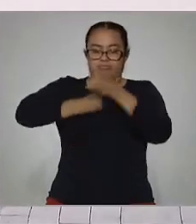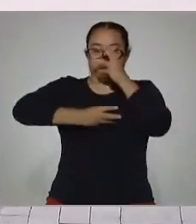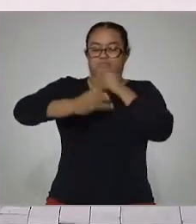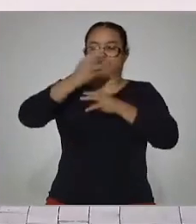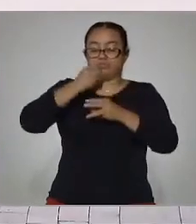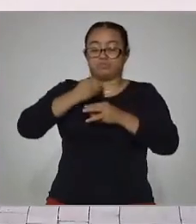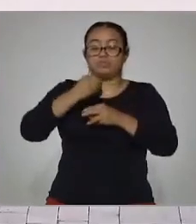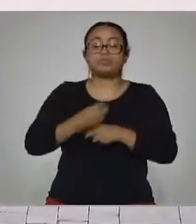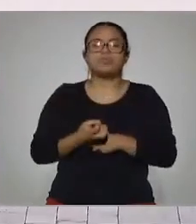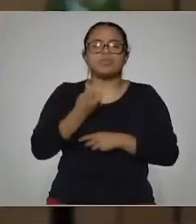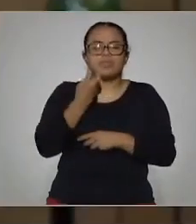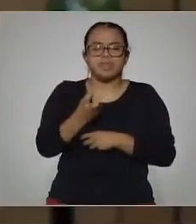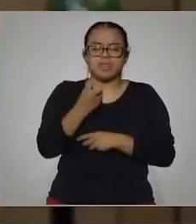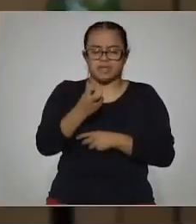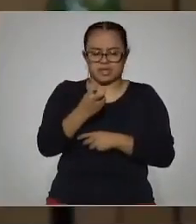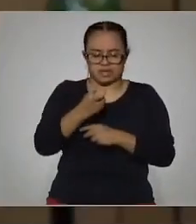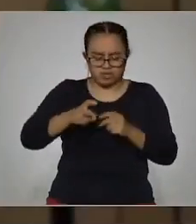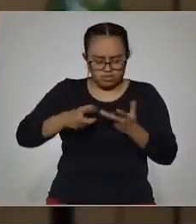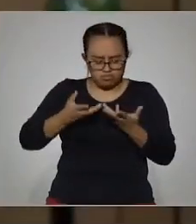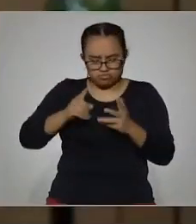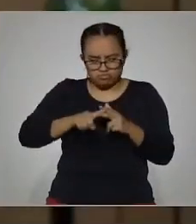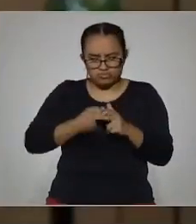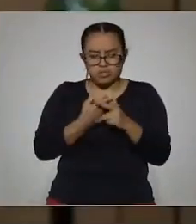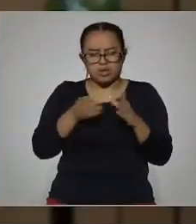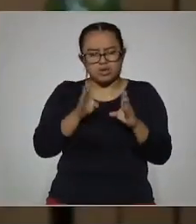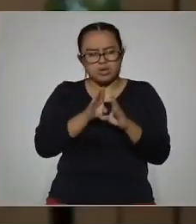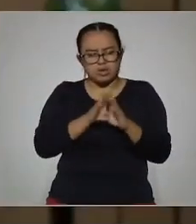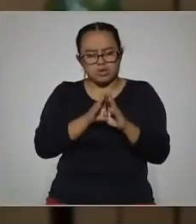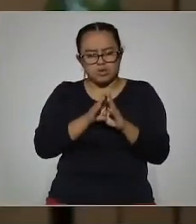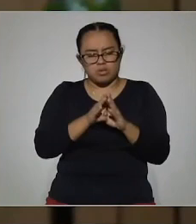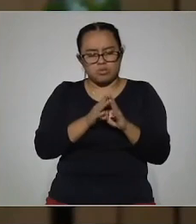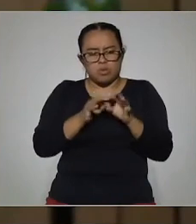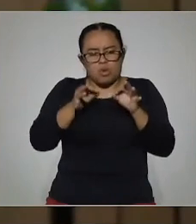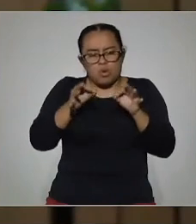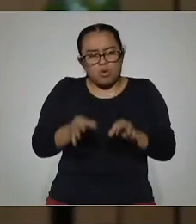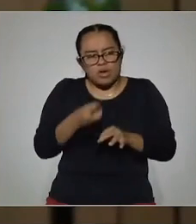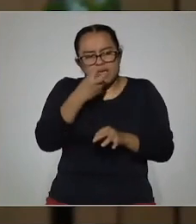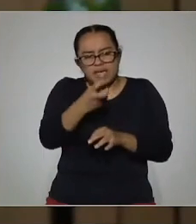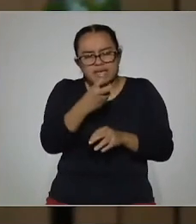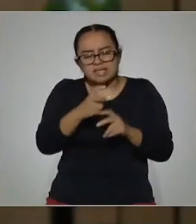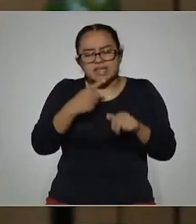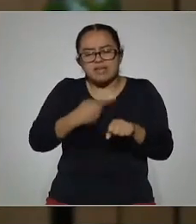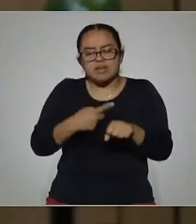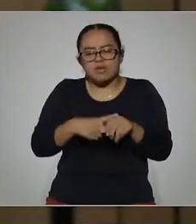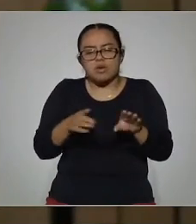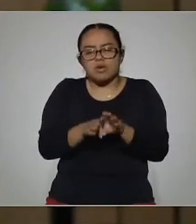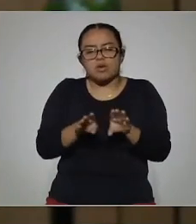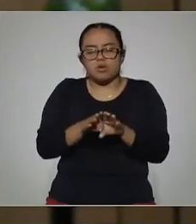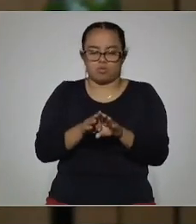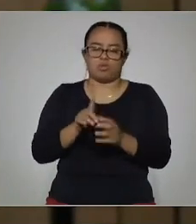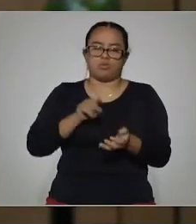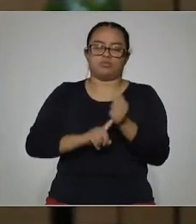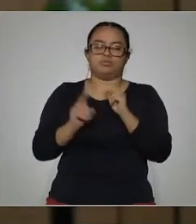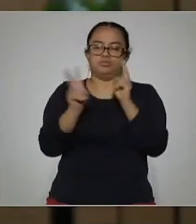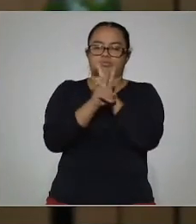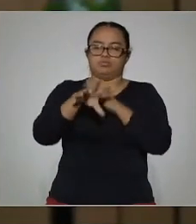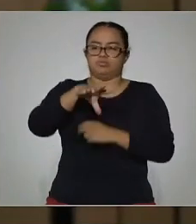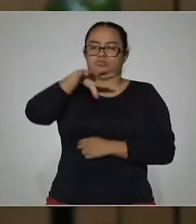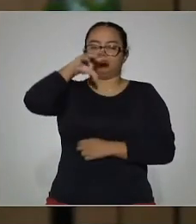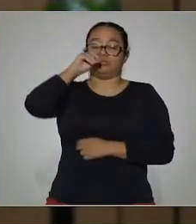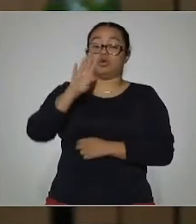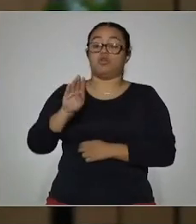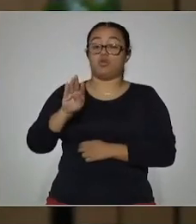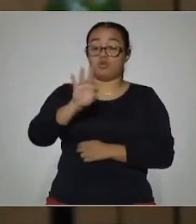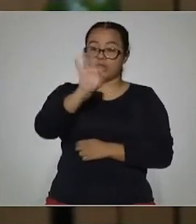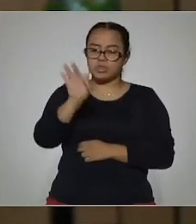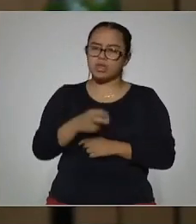inicio se puede considerar que desde el aspecto de la etiología, el origen de la enfermedad, que es una infección de origen viral, en el 90%